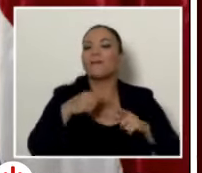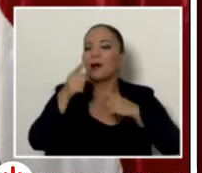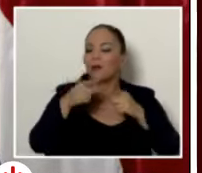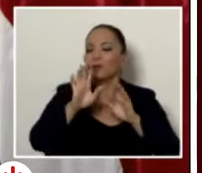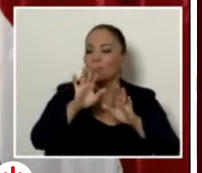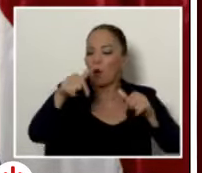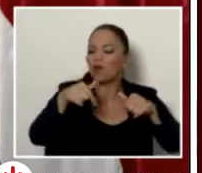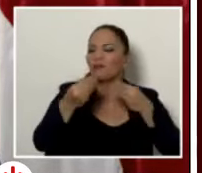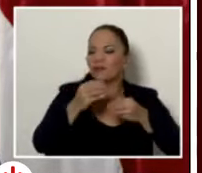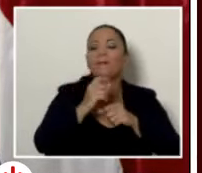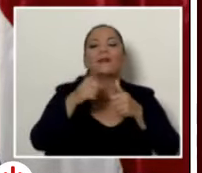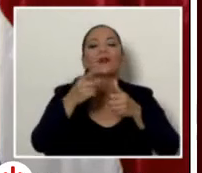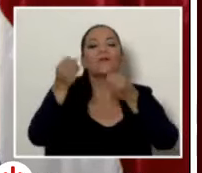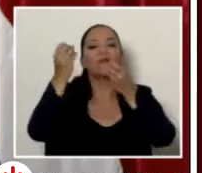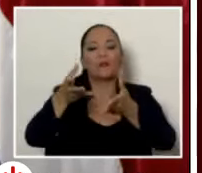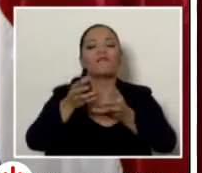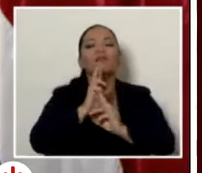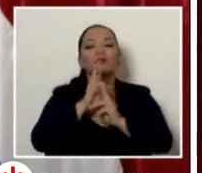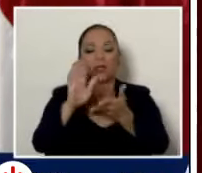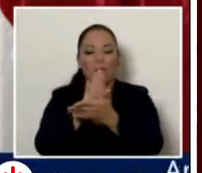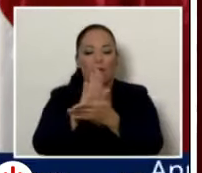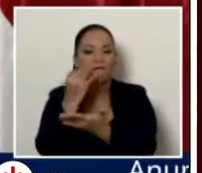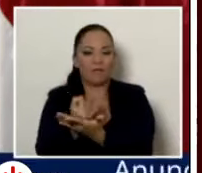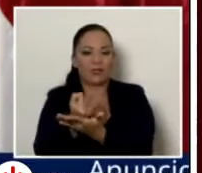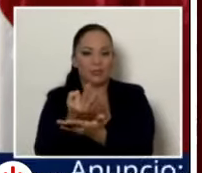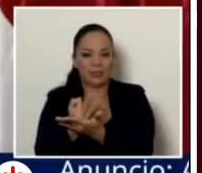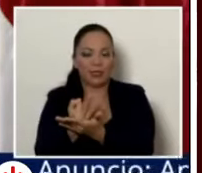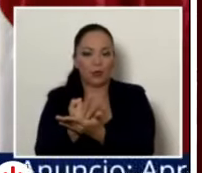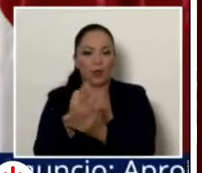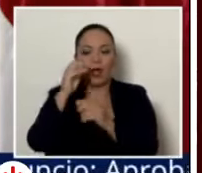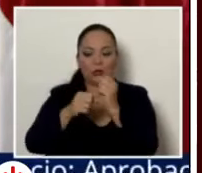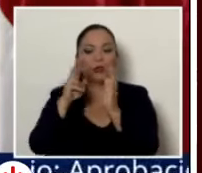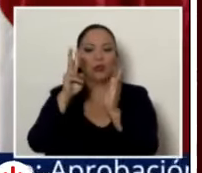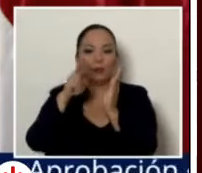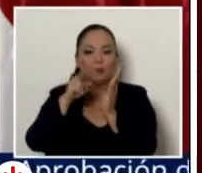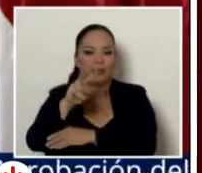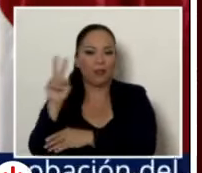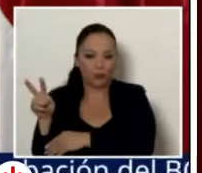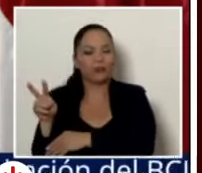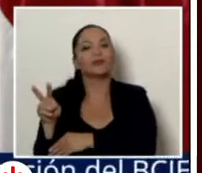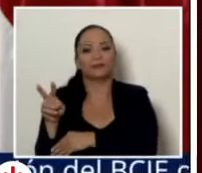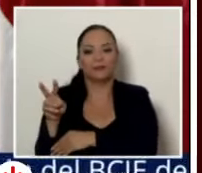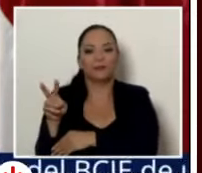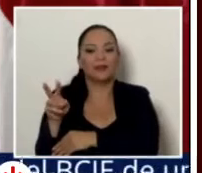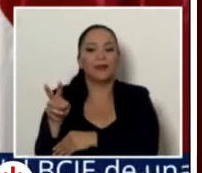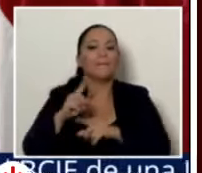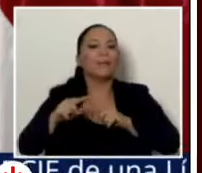año 2022, el 28 de abril. Eso es decir, en dos días.